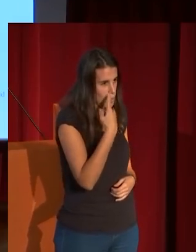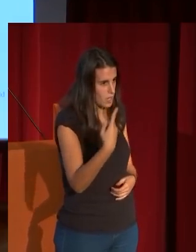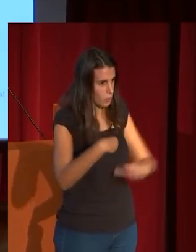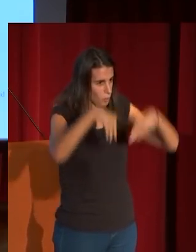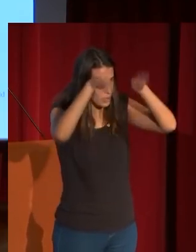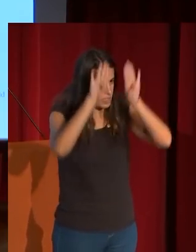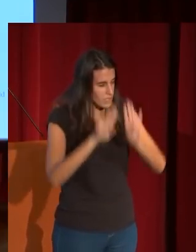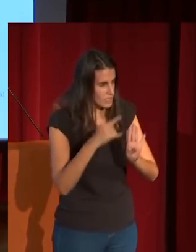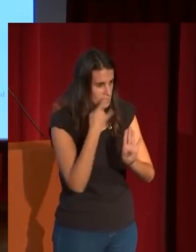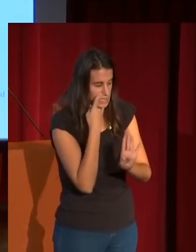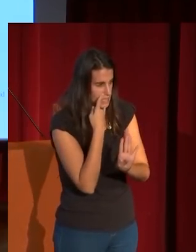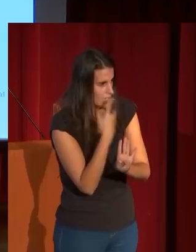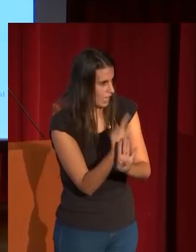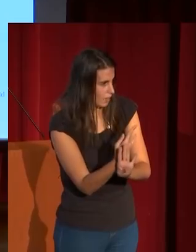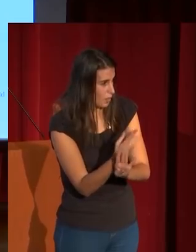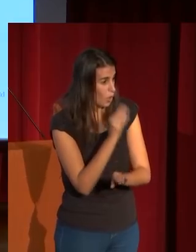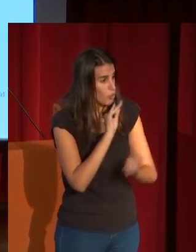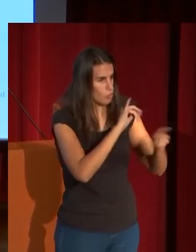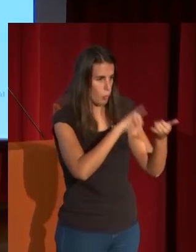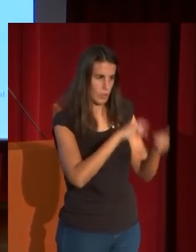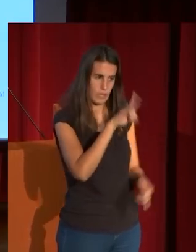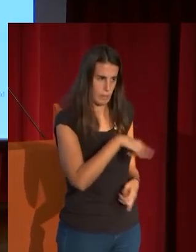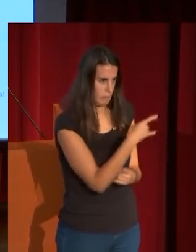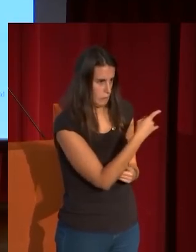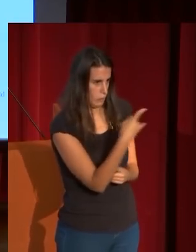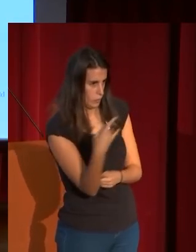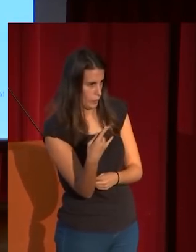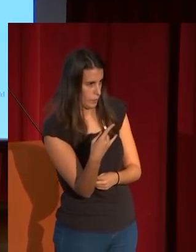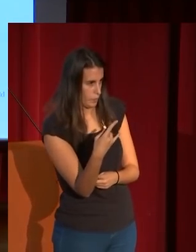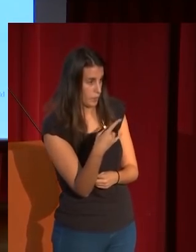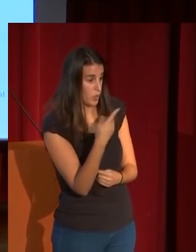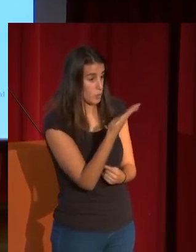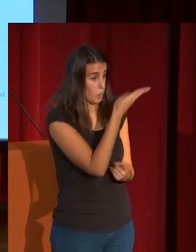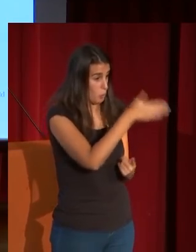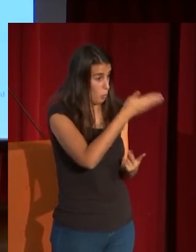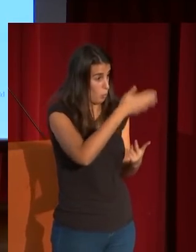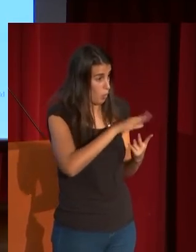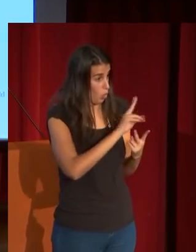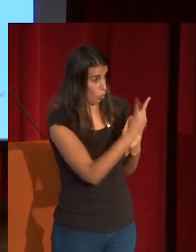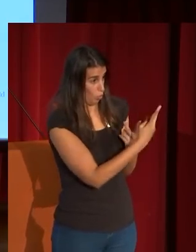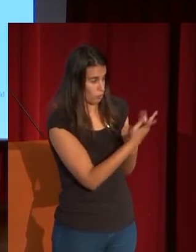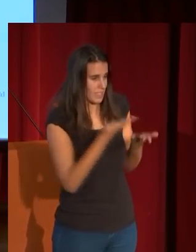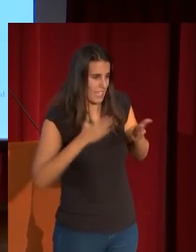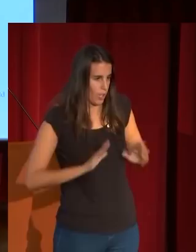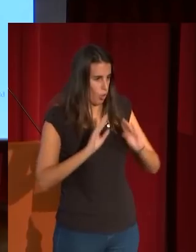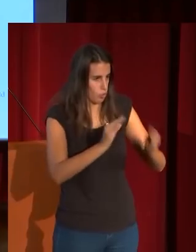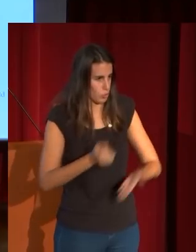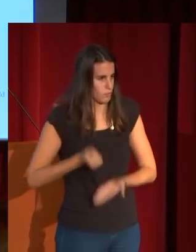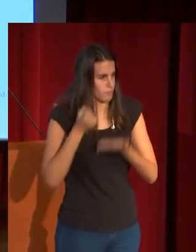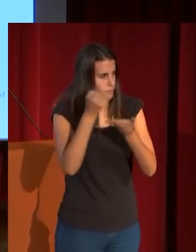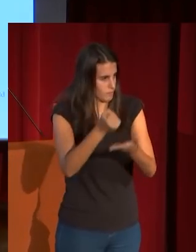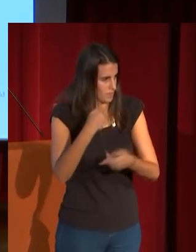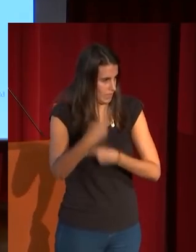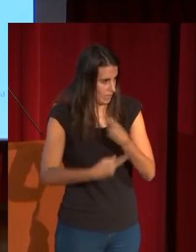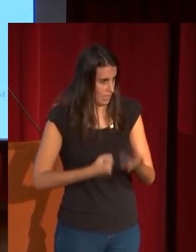transmite y que tiene también su esposa claro el heredero es Mariano Fortuny Madrazo que es el gran genio